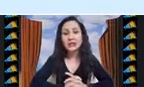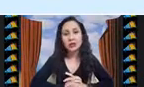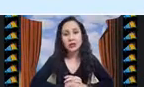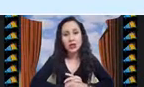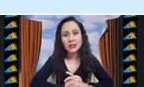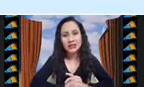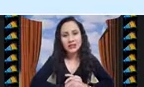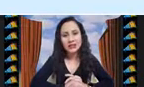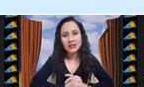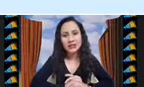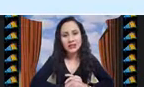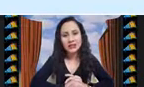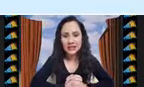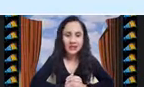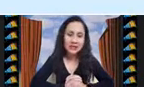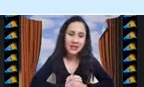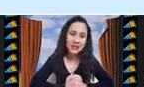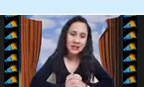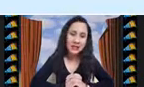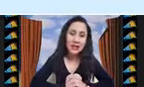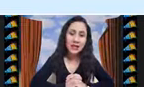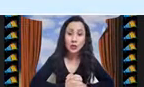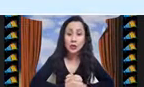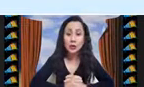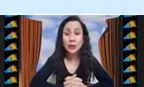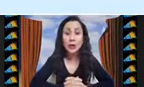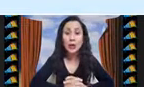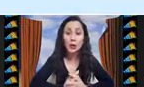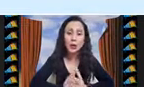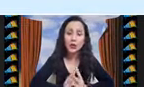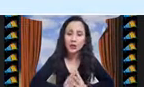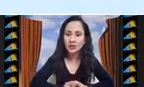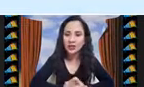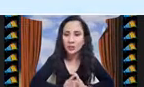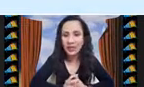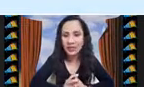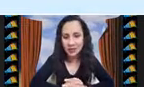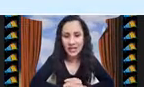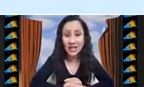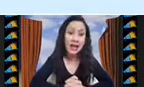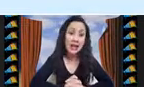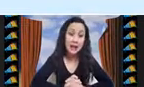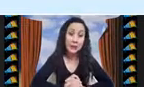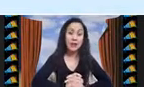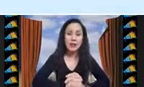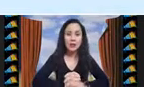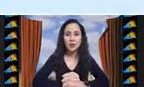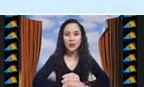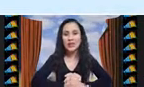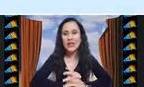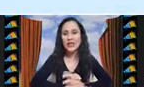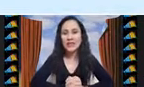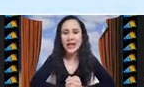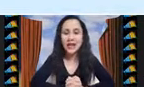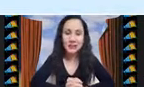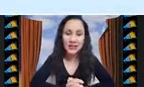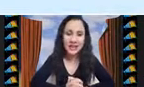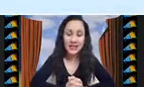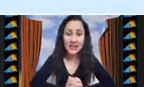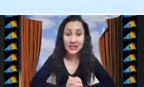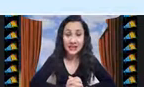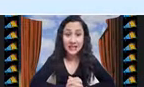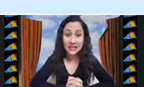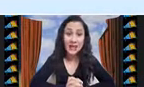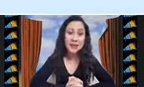el caso del Instituto de Investigaciones en Inteligencia Artificial, donde yo trabajo, nosotros estamos en la ciudad de Jalapa, Veracruz, que es la